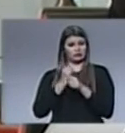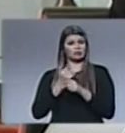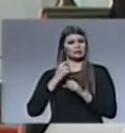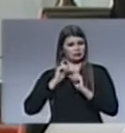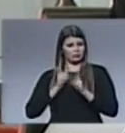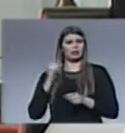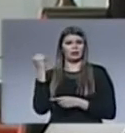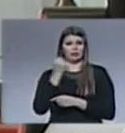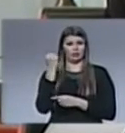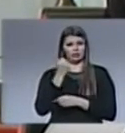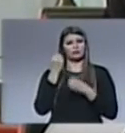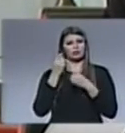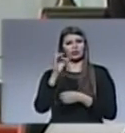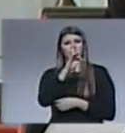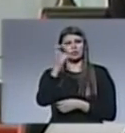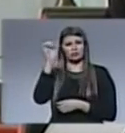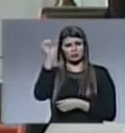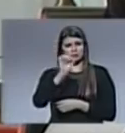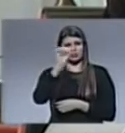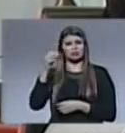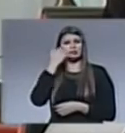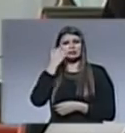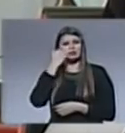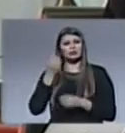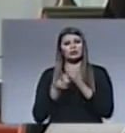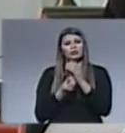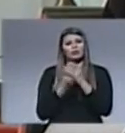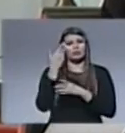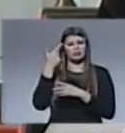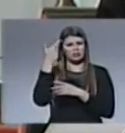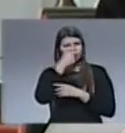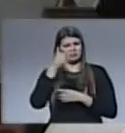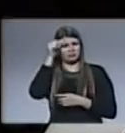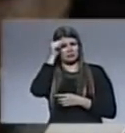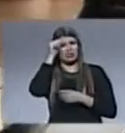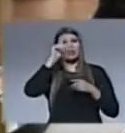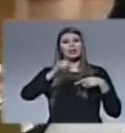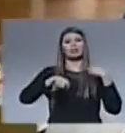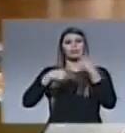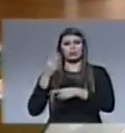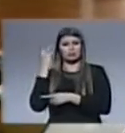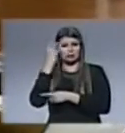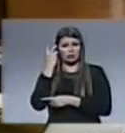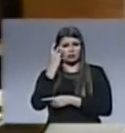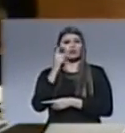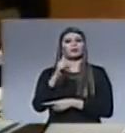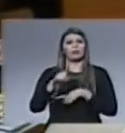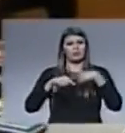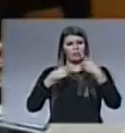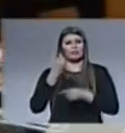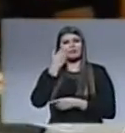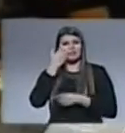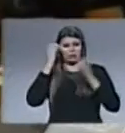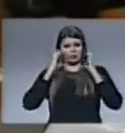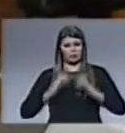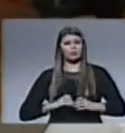es importante. El 80% de las enfermedades comienzan en lo espiritual. Después se trasladan a lo psicológico, va a ser una enfermedad